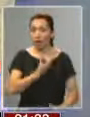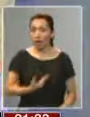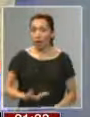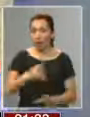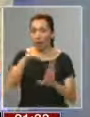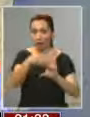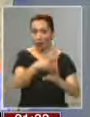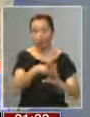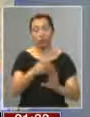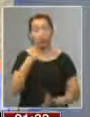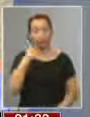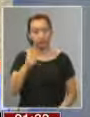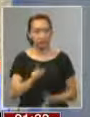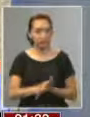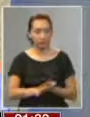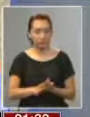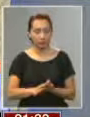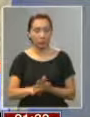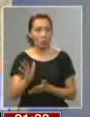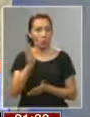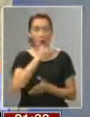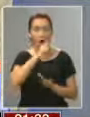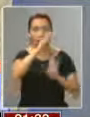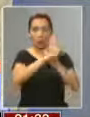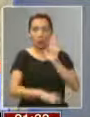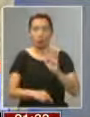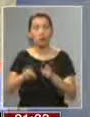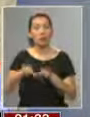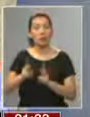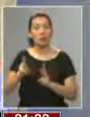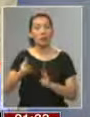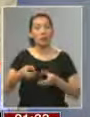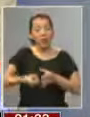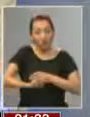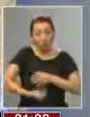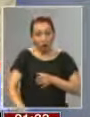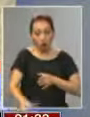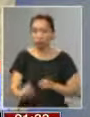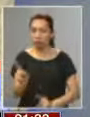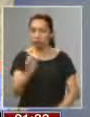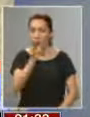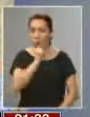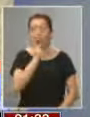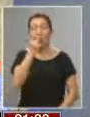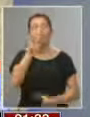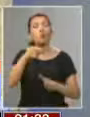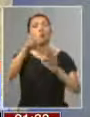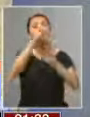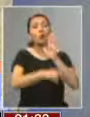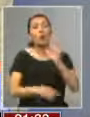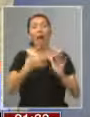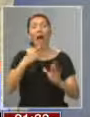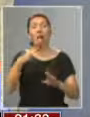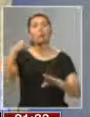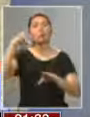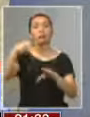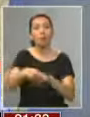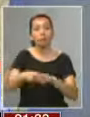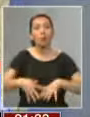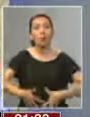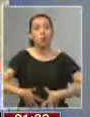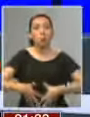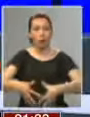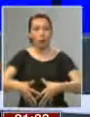Pero fíjense lo siguiente. Por ejemplo, no hay un proyecto que permite el aborto. No. Hay un proyecto que habla de la interrupción del